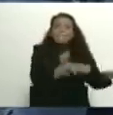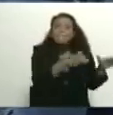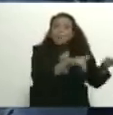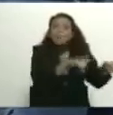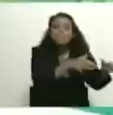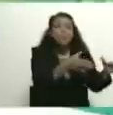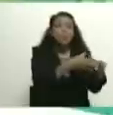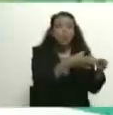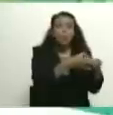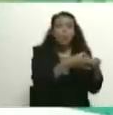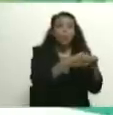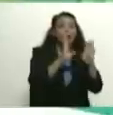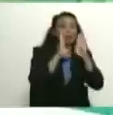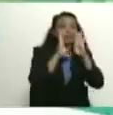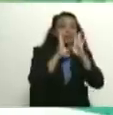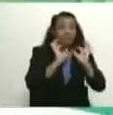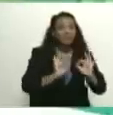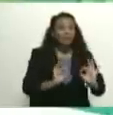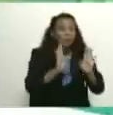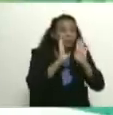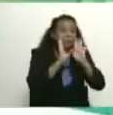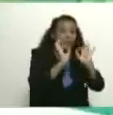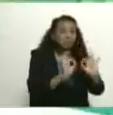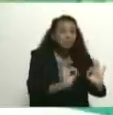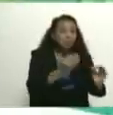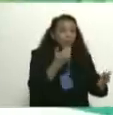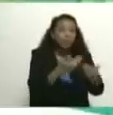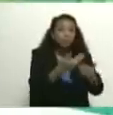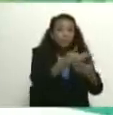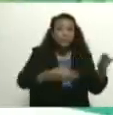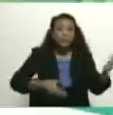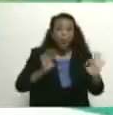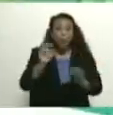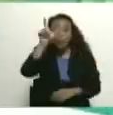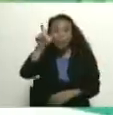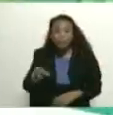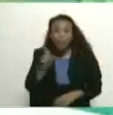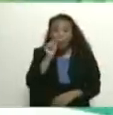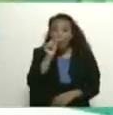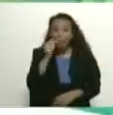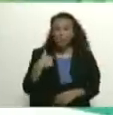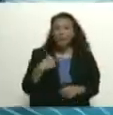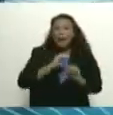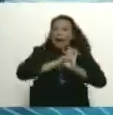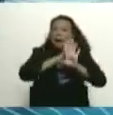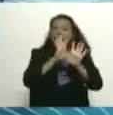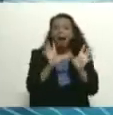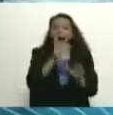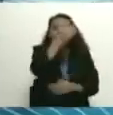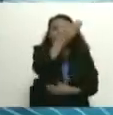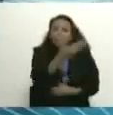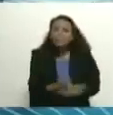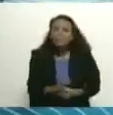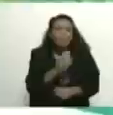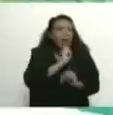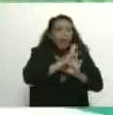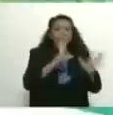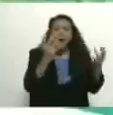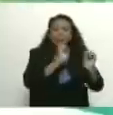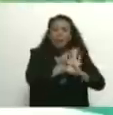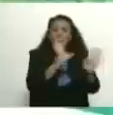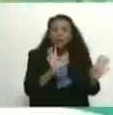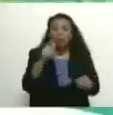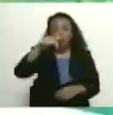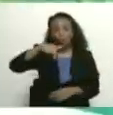A confesión de partes, relevo de prueba. Ahí está. La declaración no puede ser más clara. Hoy